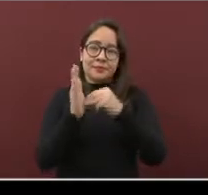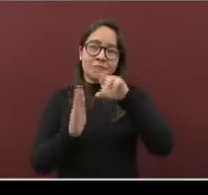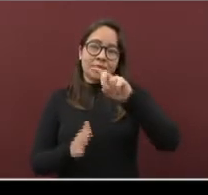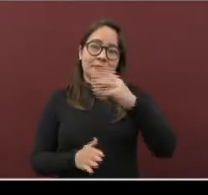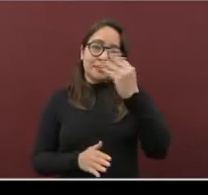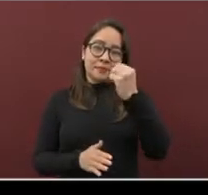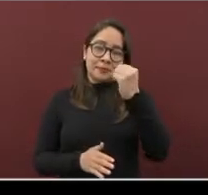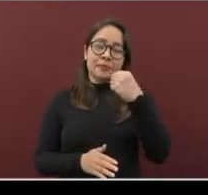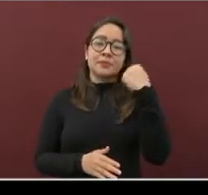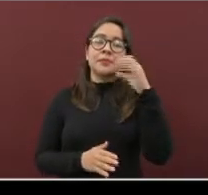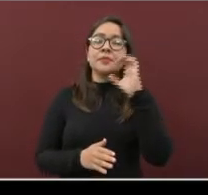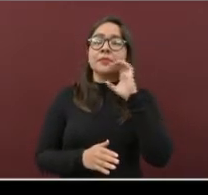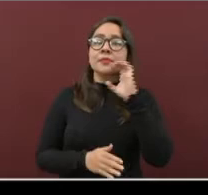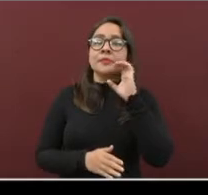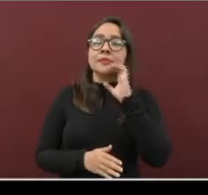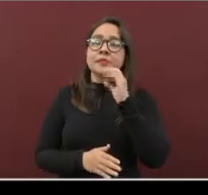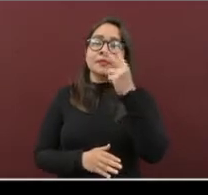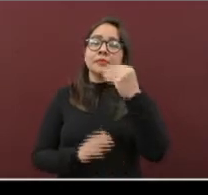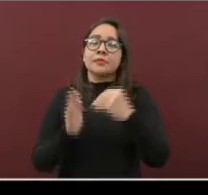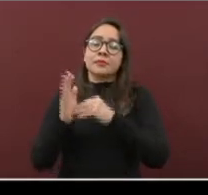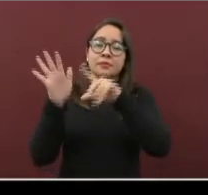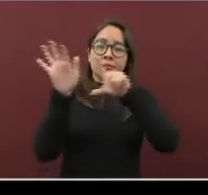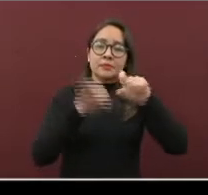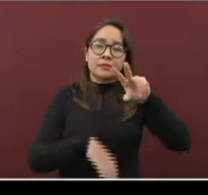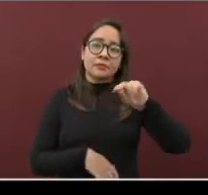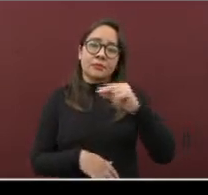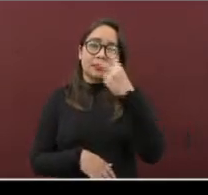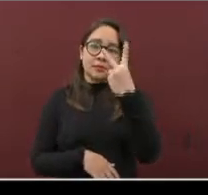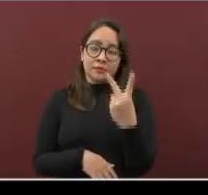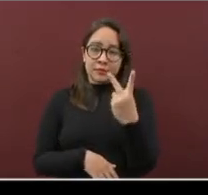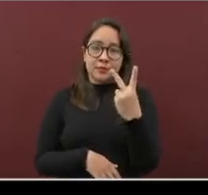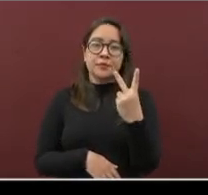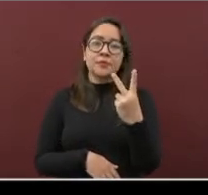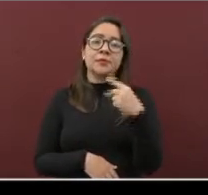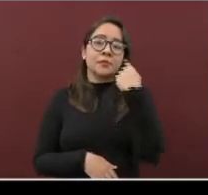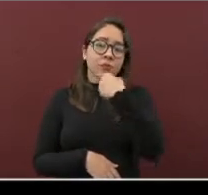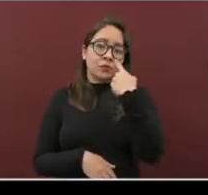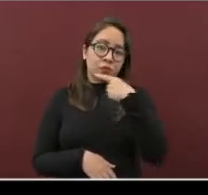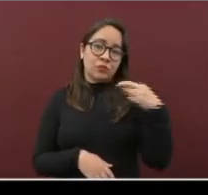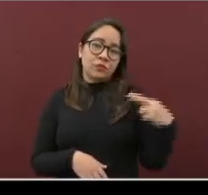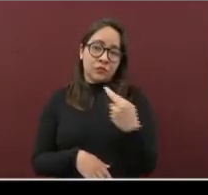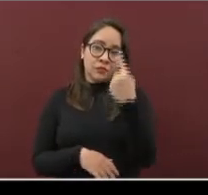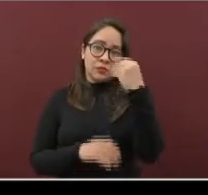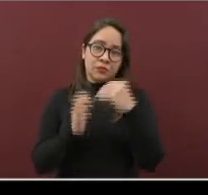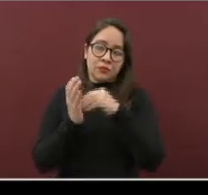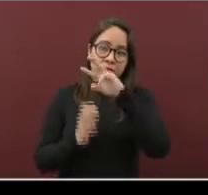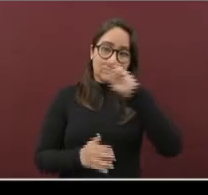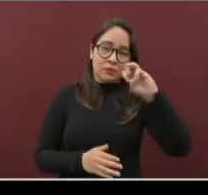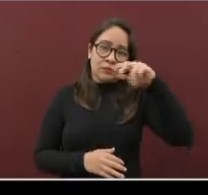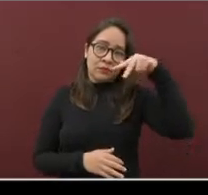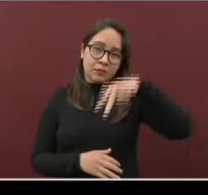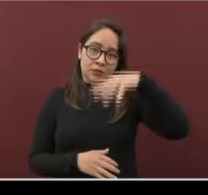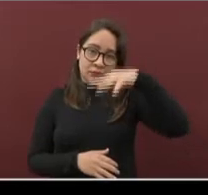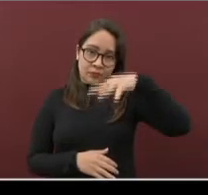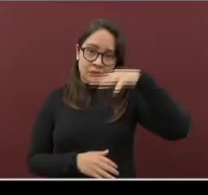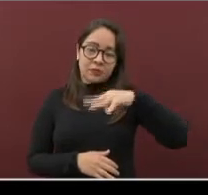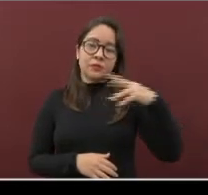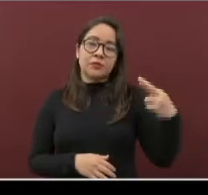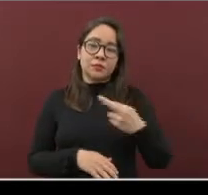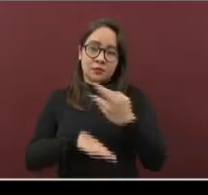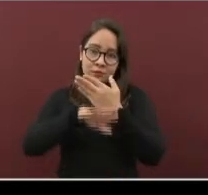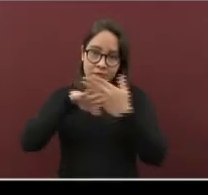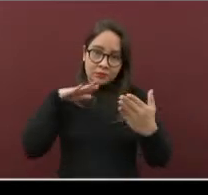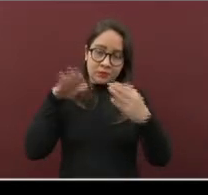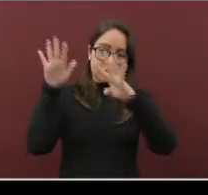En Córdoba, 2.782. Boca del Río, 1.319. Río Blanco,